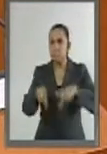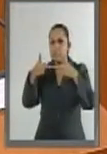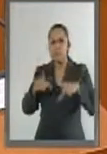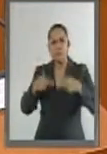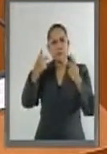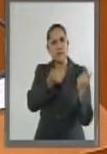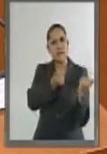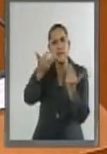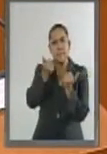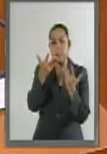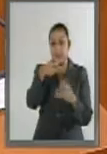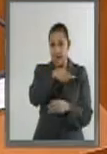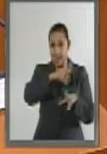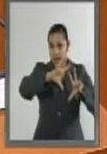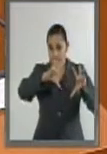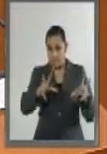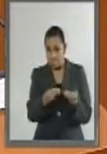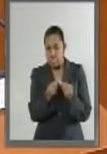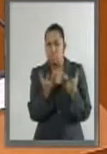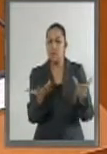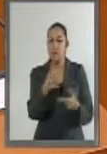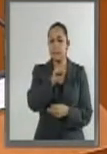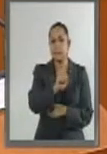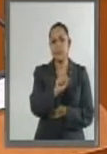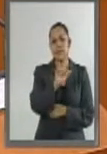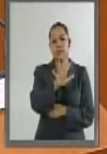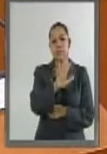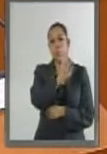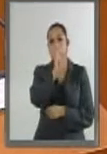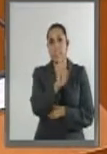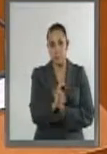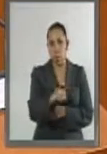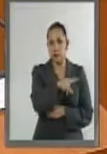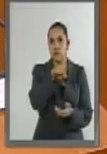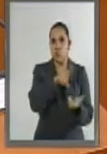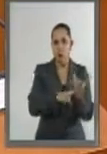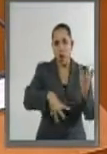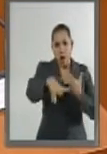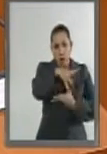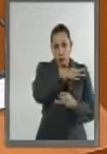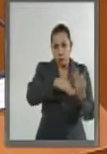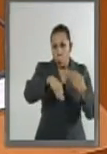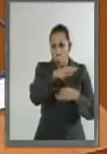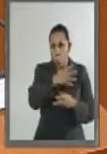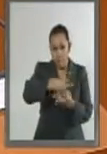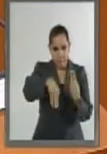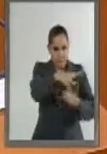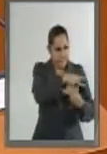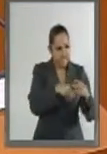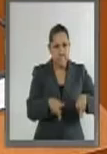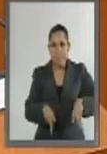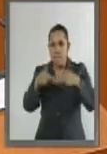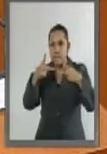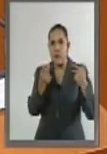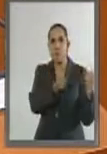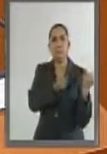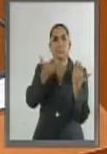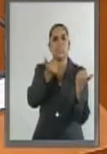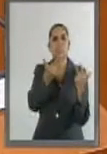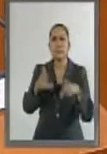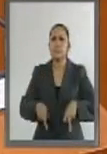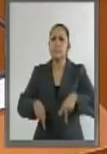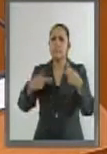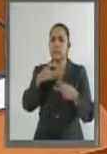del 65% de la producción total. Cuando entró en vigencia el acuerdo en